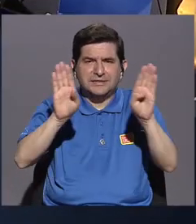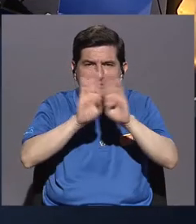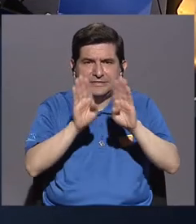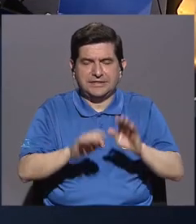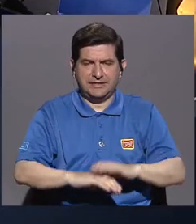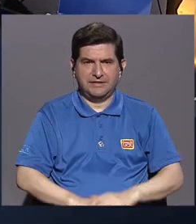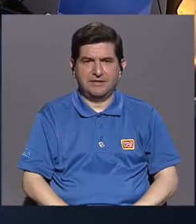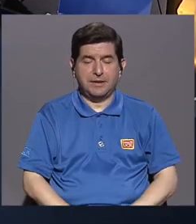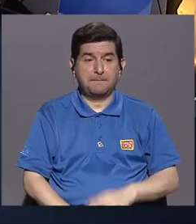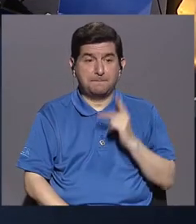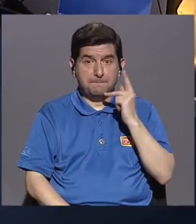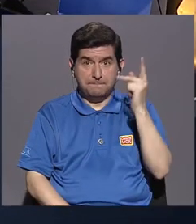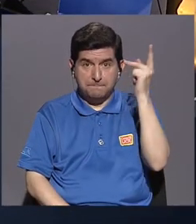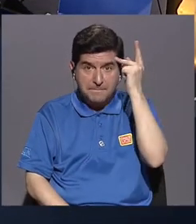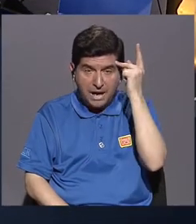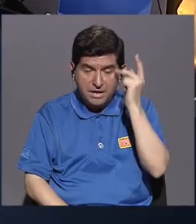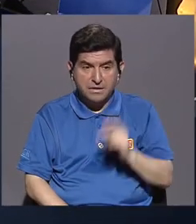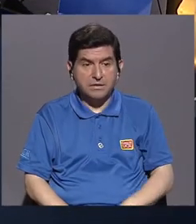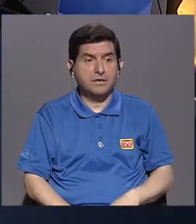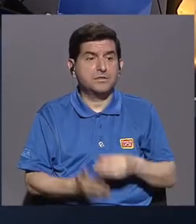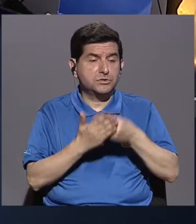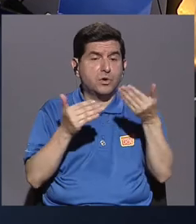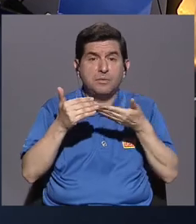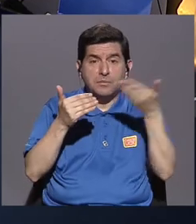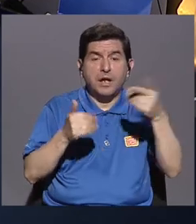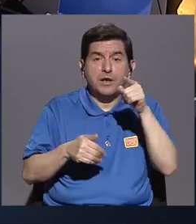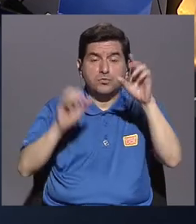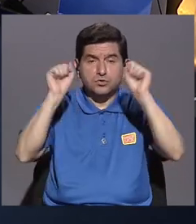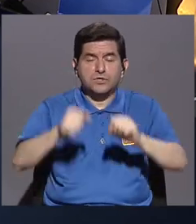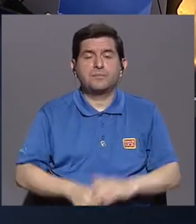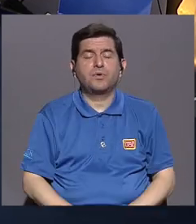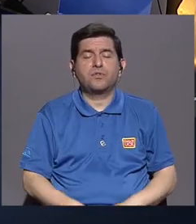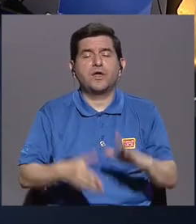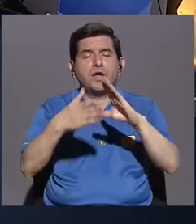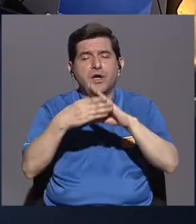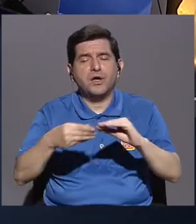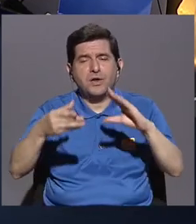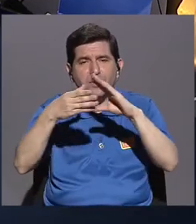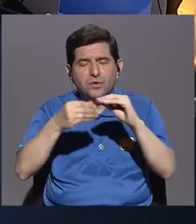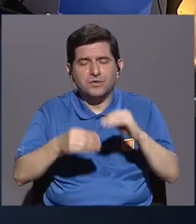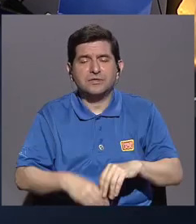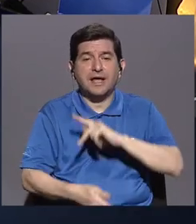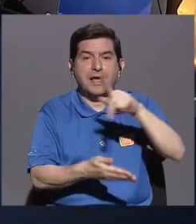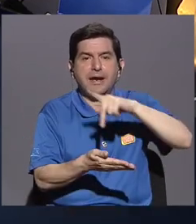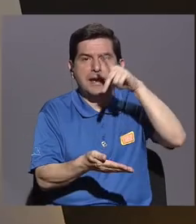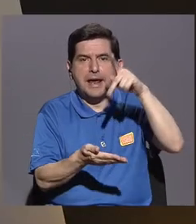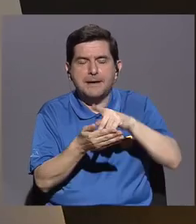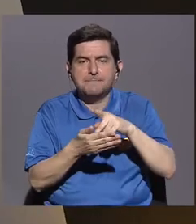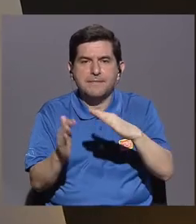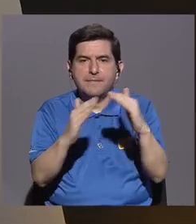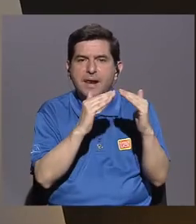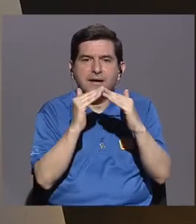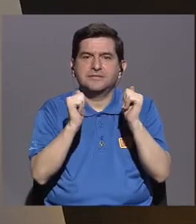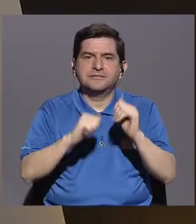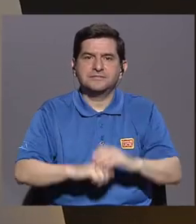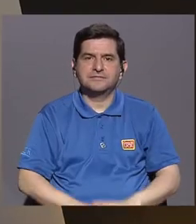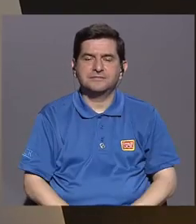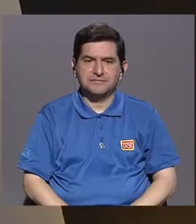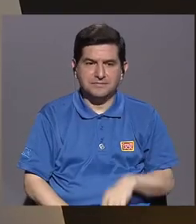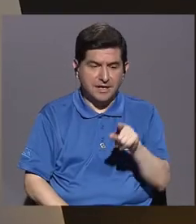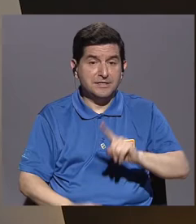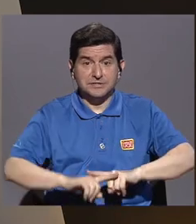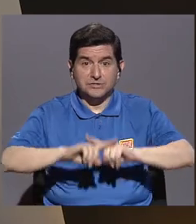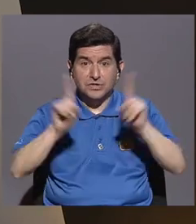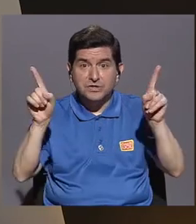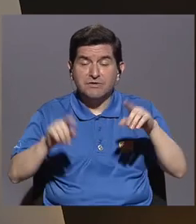y los papás fueron a comprar cosas para que vos contaras tus cuentos en la plaza del pueblo. Correcto. ¿Eso hace una